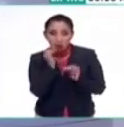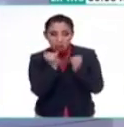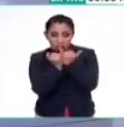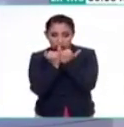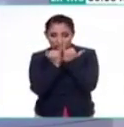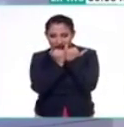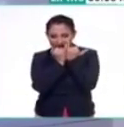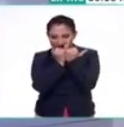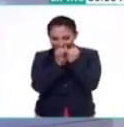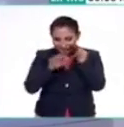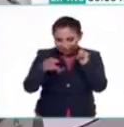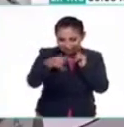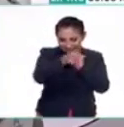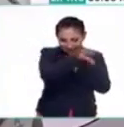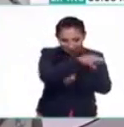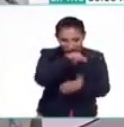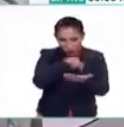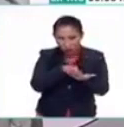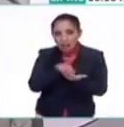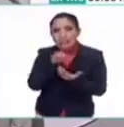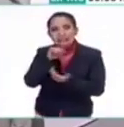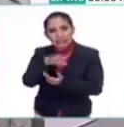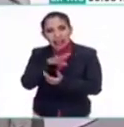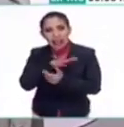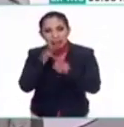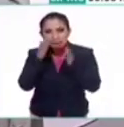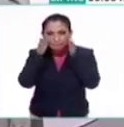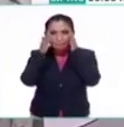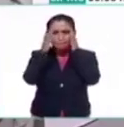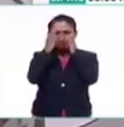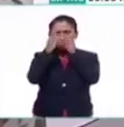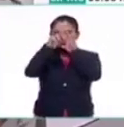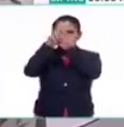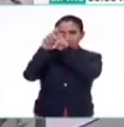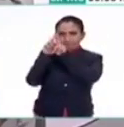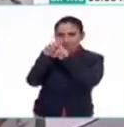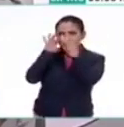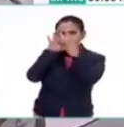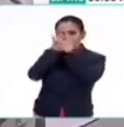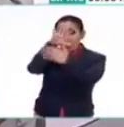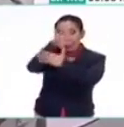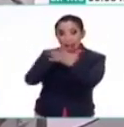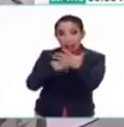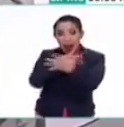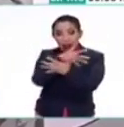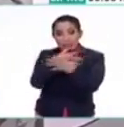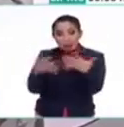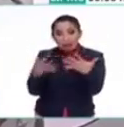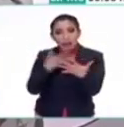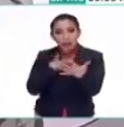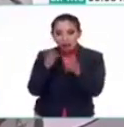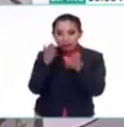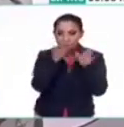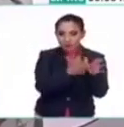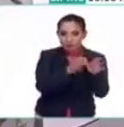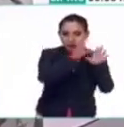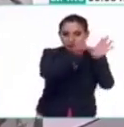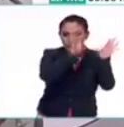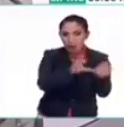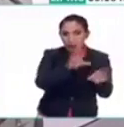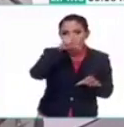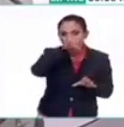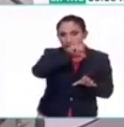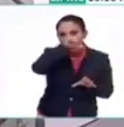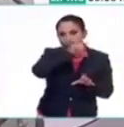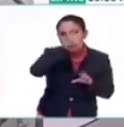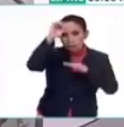la planta, sí está orientada astronómicamente y tiene un calendario que tiene por un lado el Cerro de las Águilas